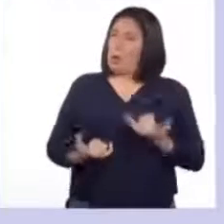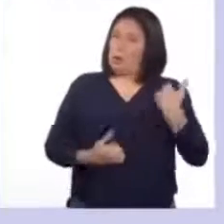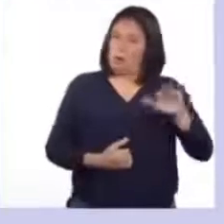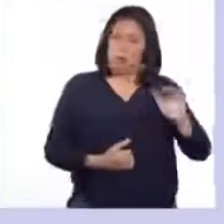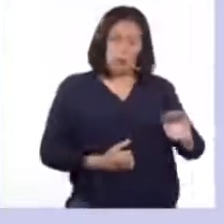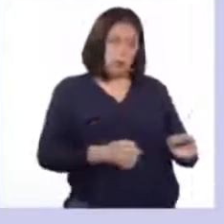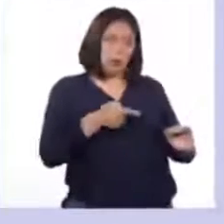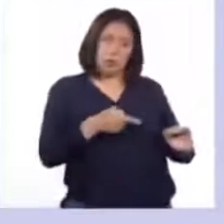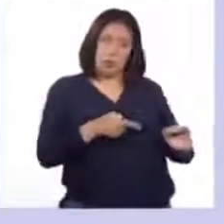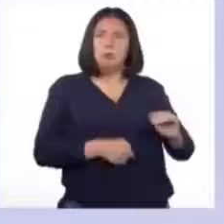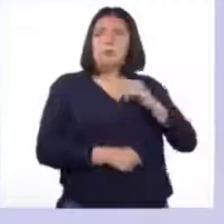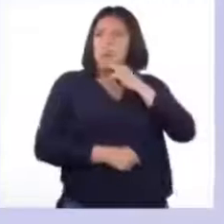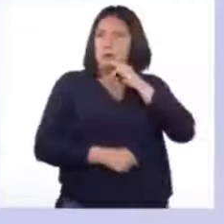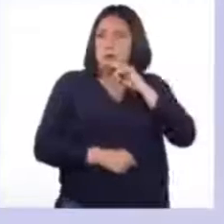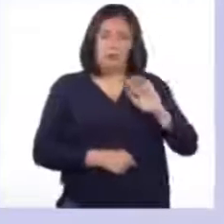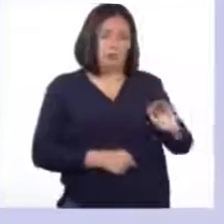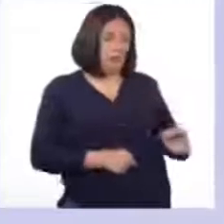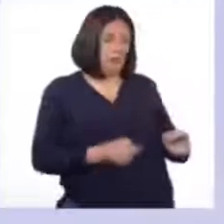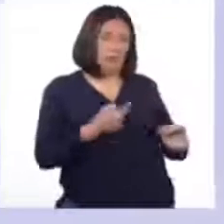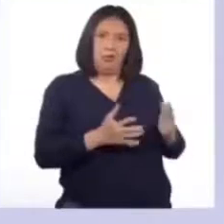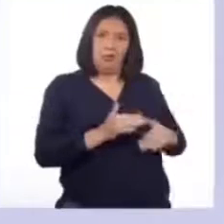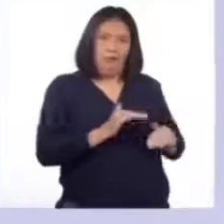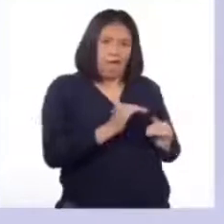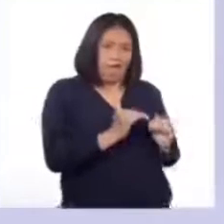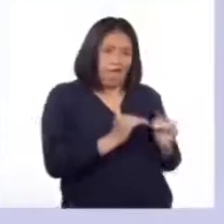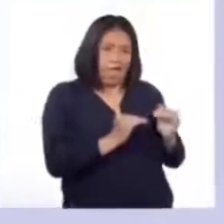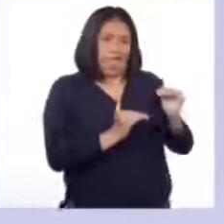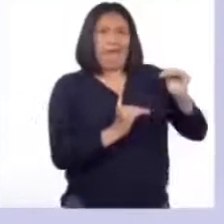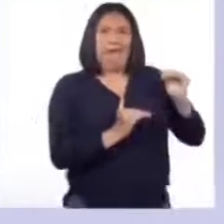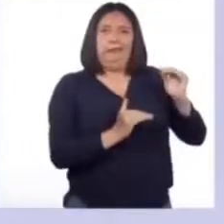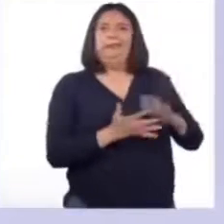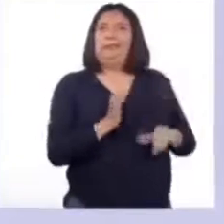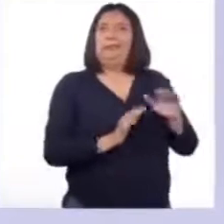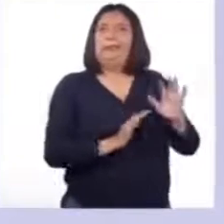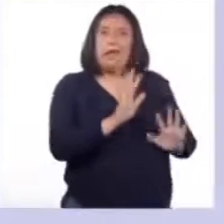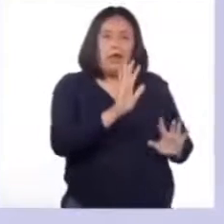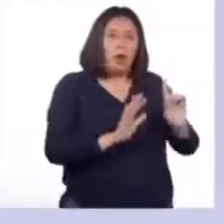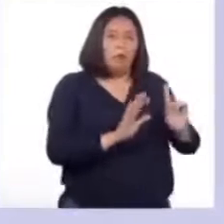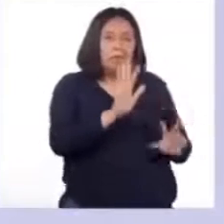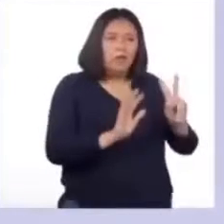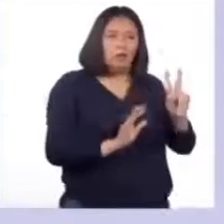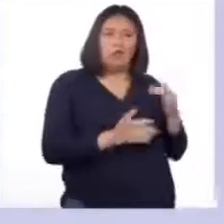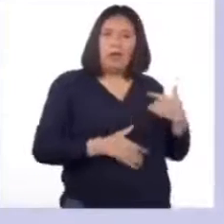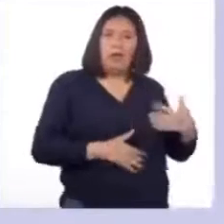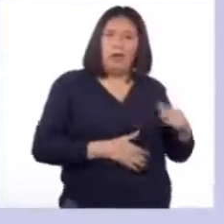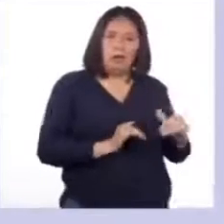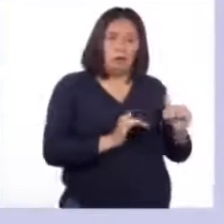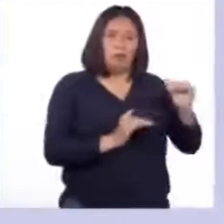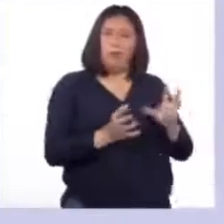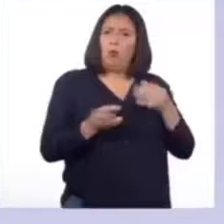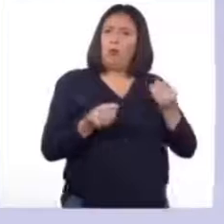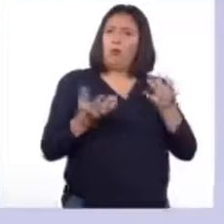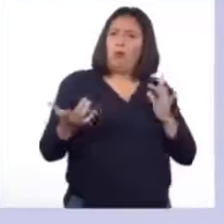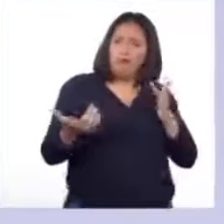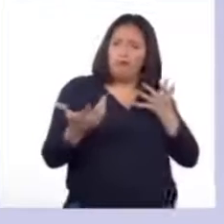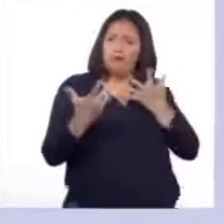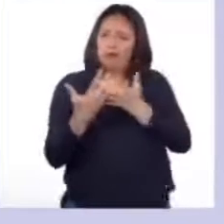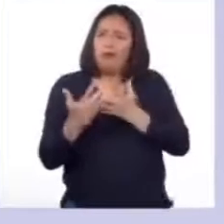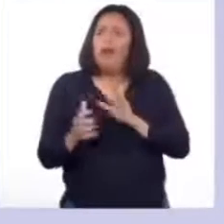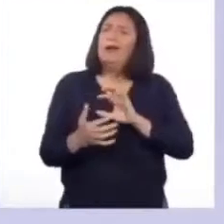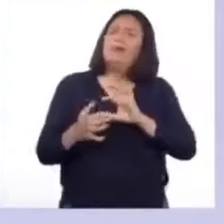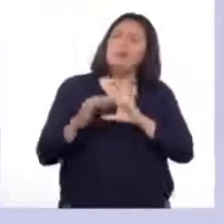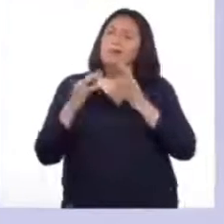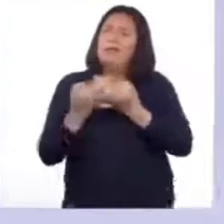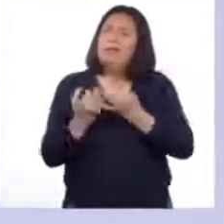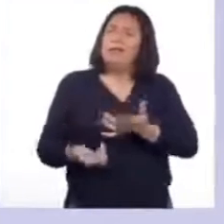niño o niña a punto de entrar a la pubertad, ¿cómo puedes fortalecer las relaciones con tu familia y con los otros reconociendo las nuevas